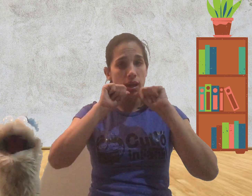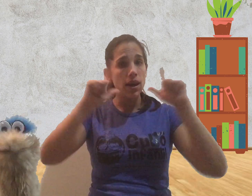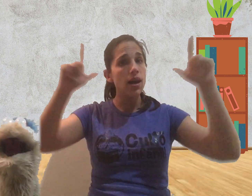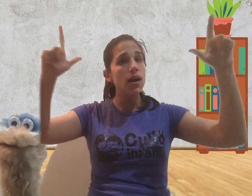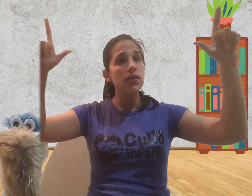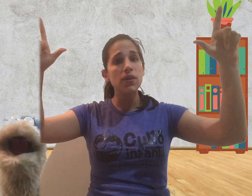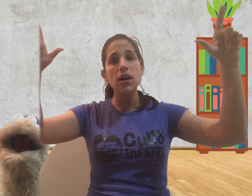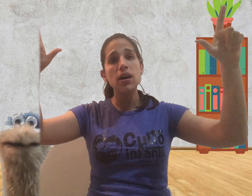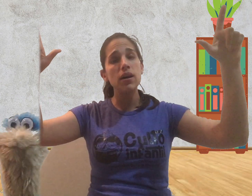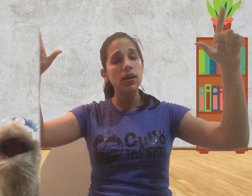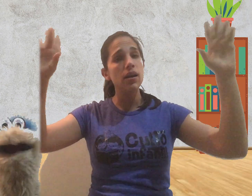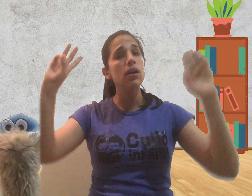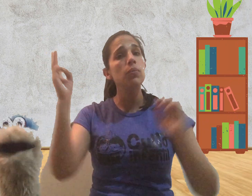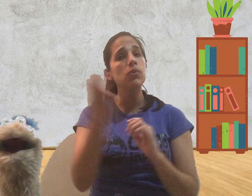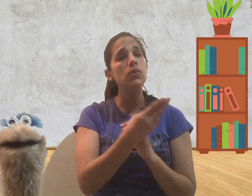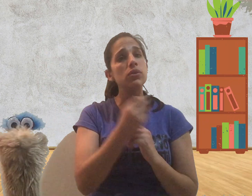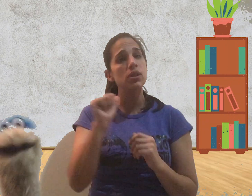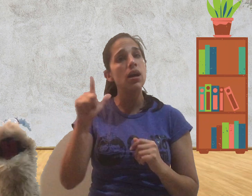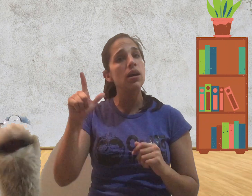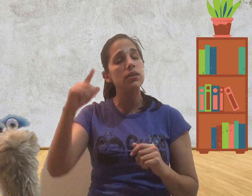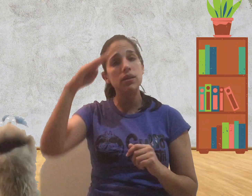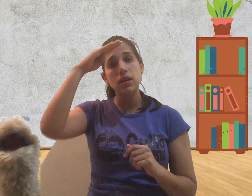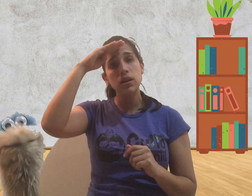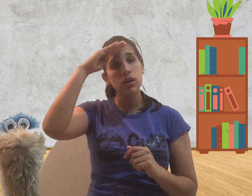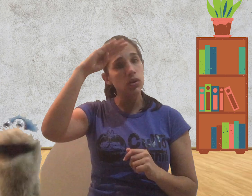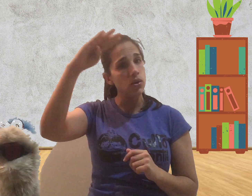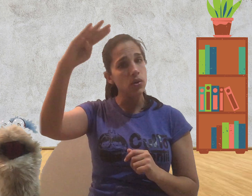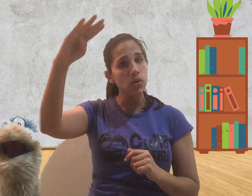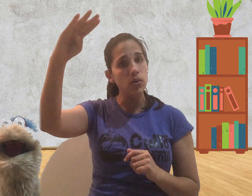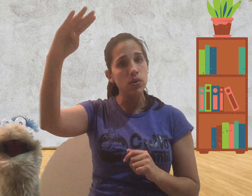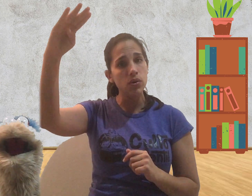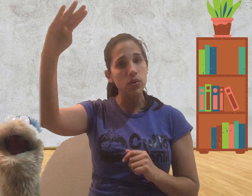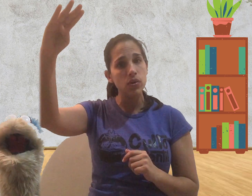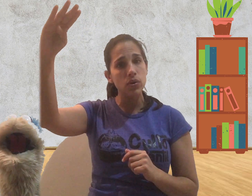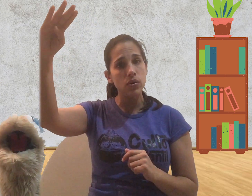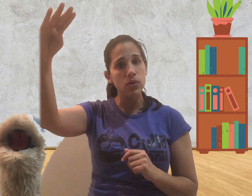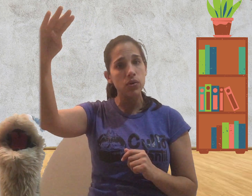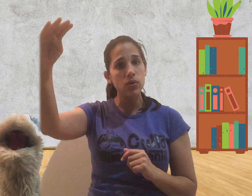¡Juntos al Redentor, Redentor,